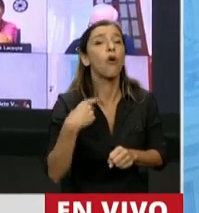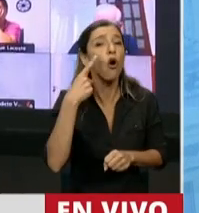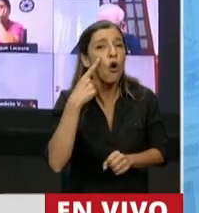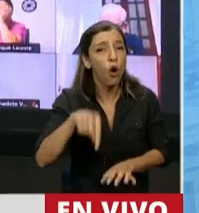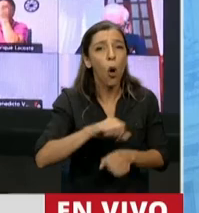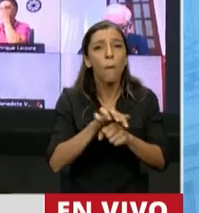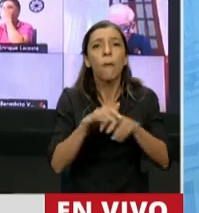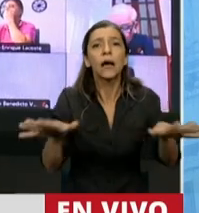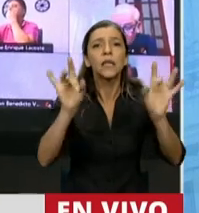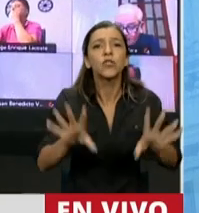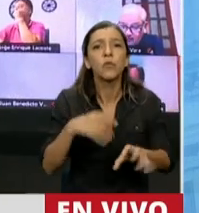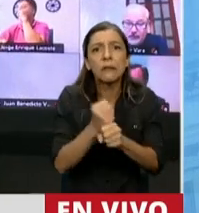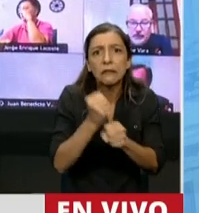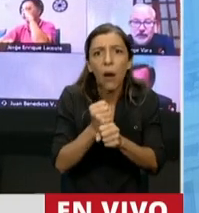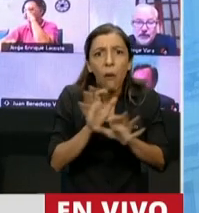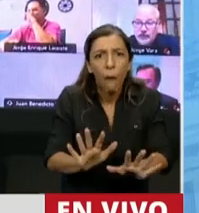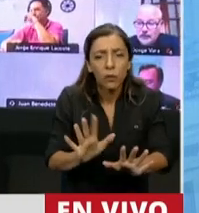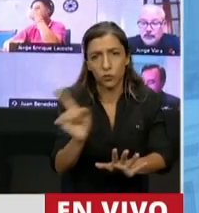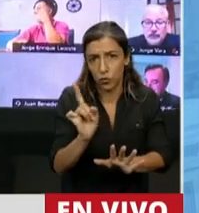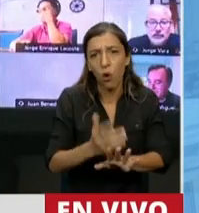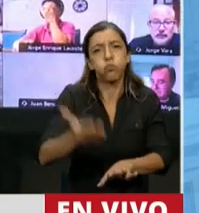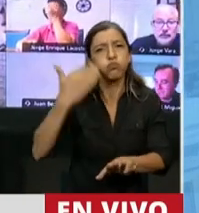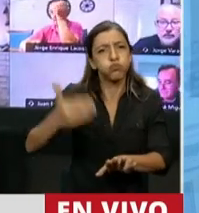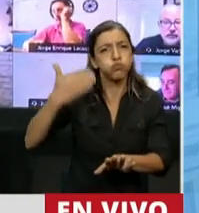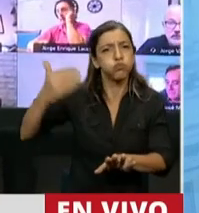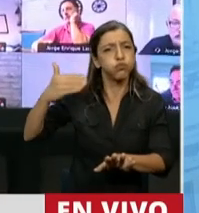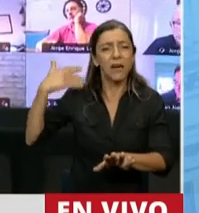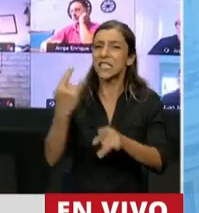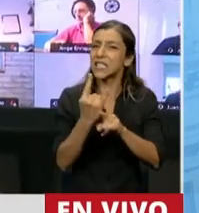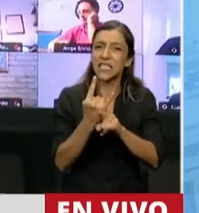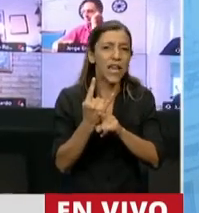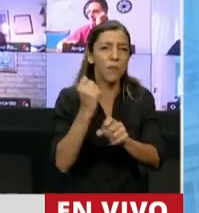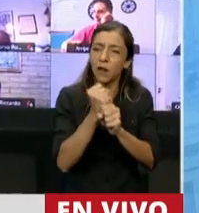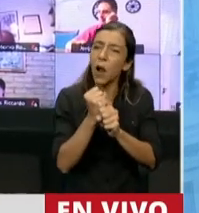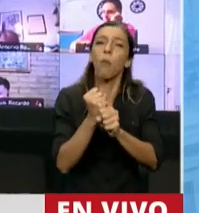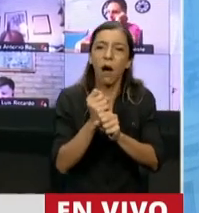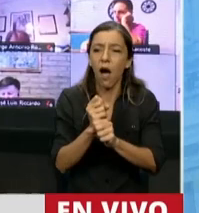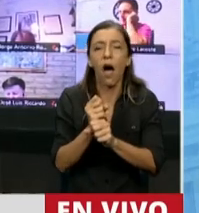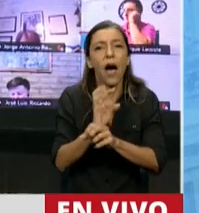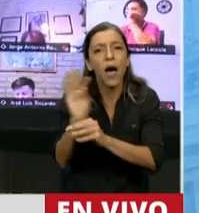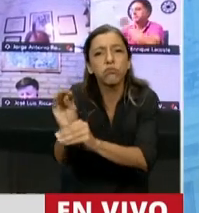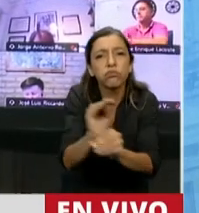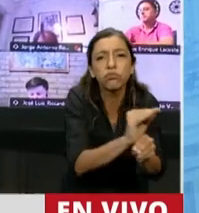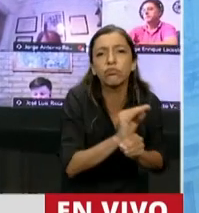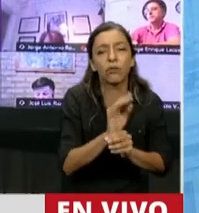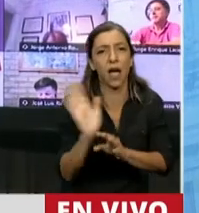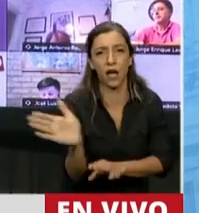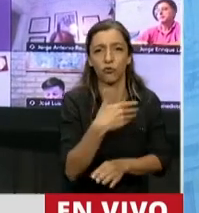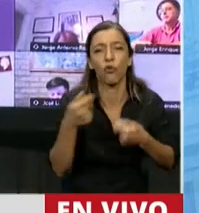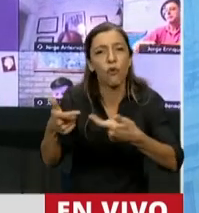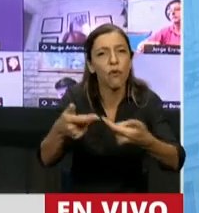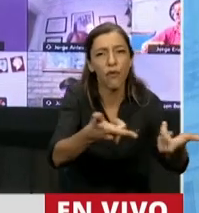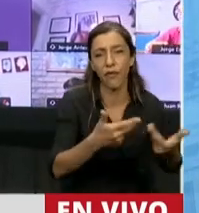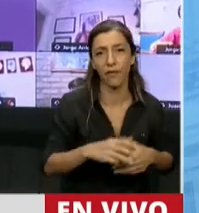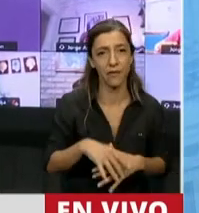décadas, trabajando desde el anonimato y sin exigir nada a cambio. Las iglesias cubren los baches y